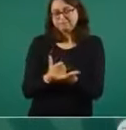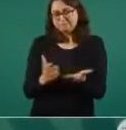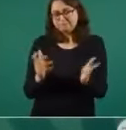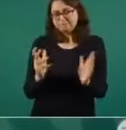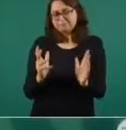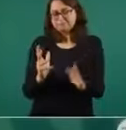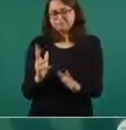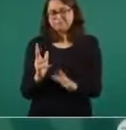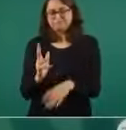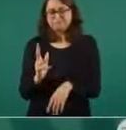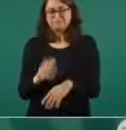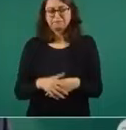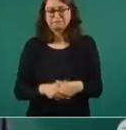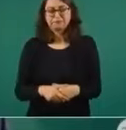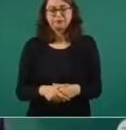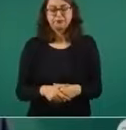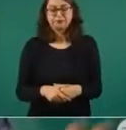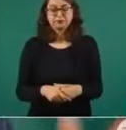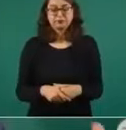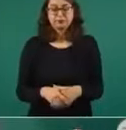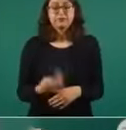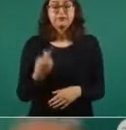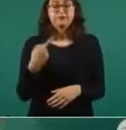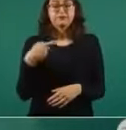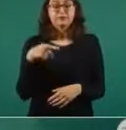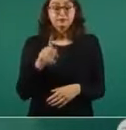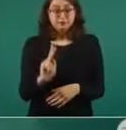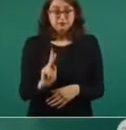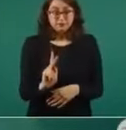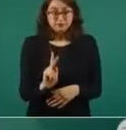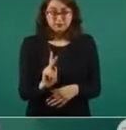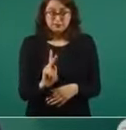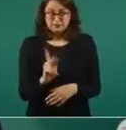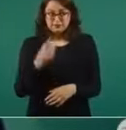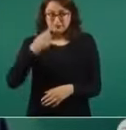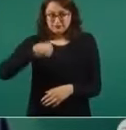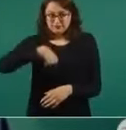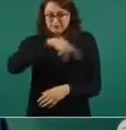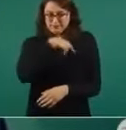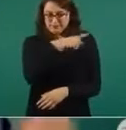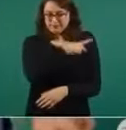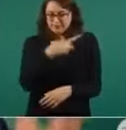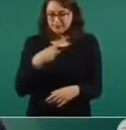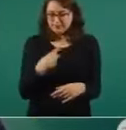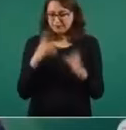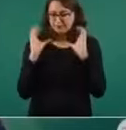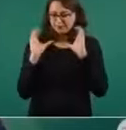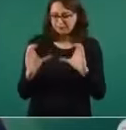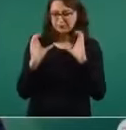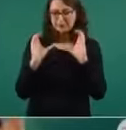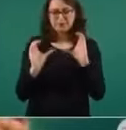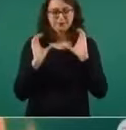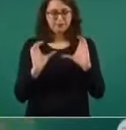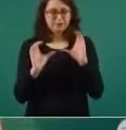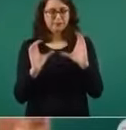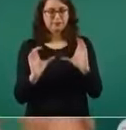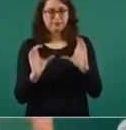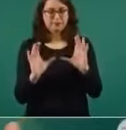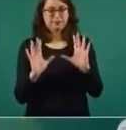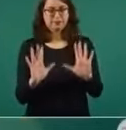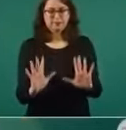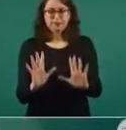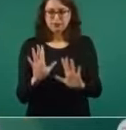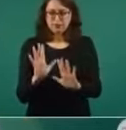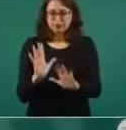pero tenemos que priorizar, tenemos que saber si